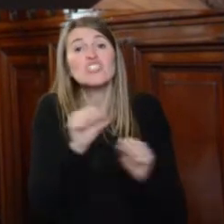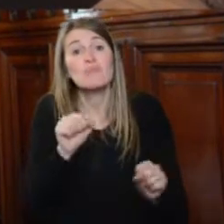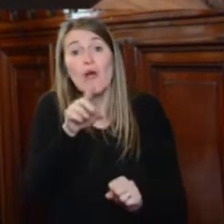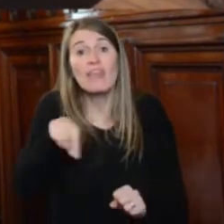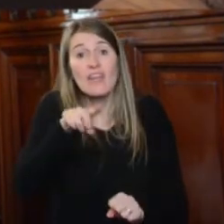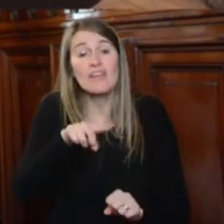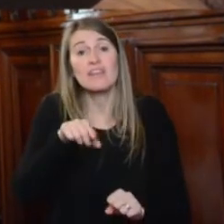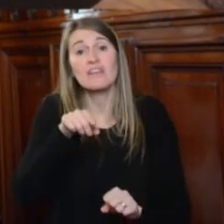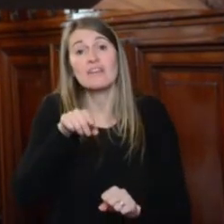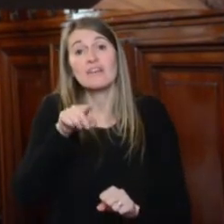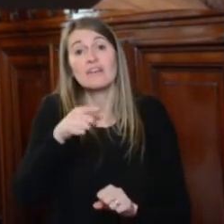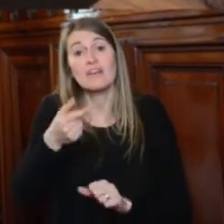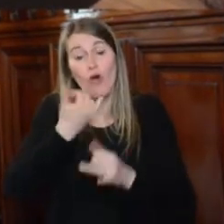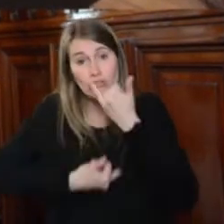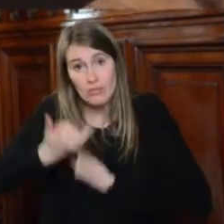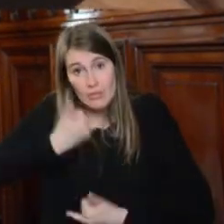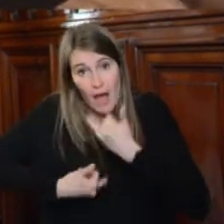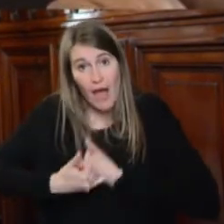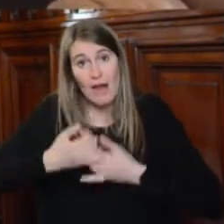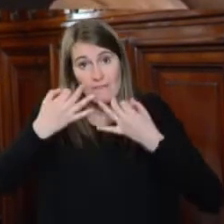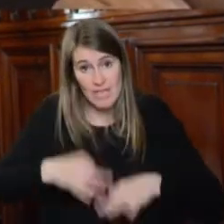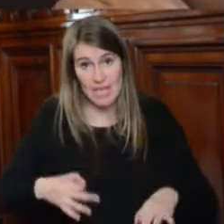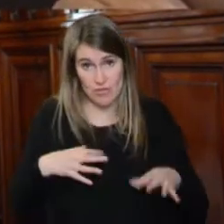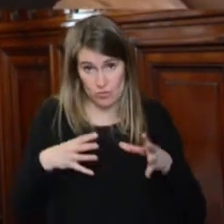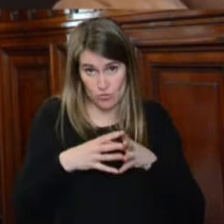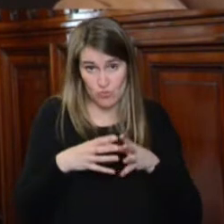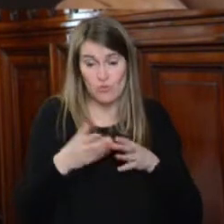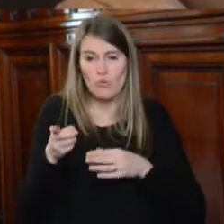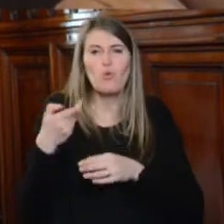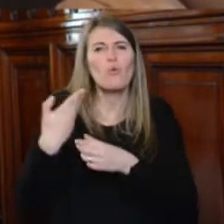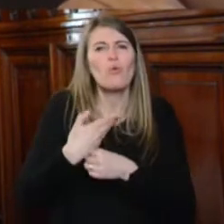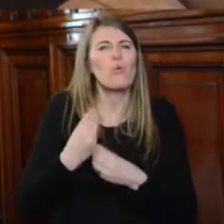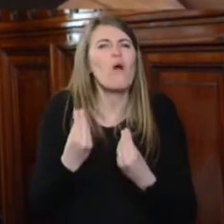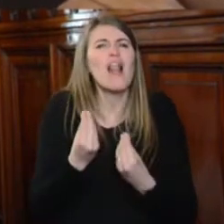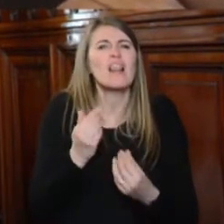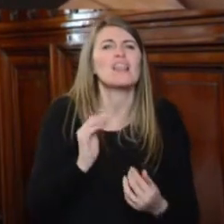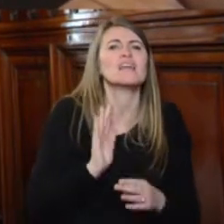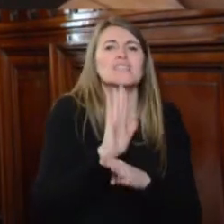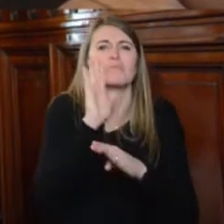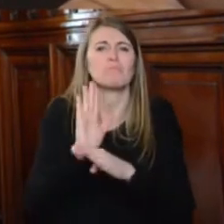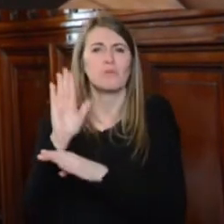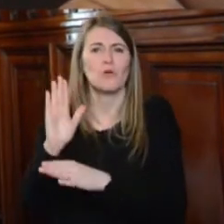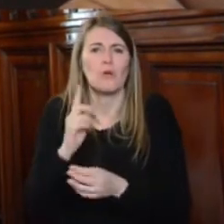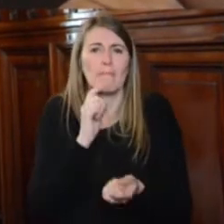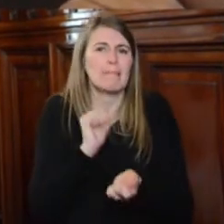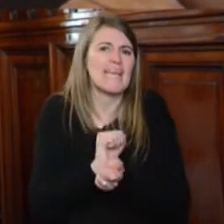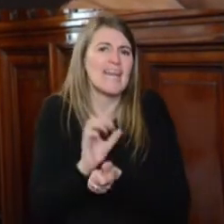a las organizaciones solicitantes cuáles serían los tipos penales